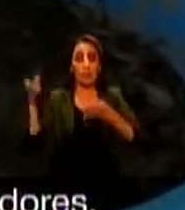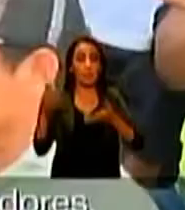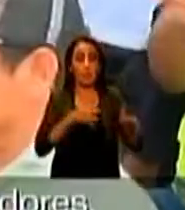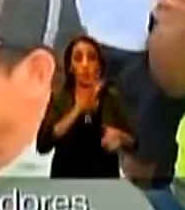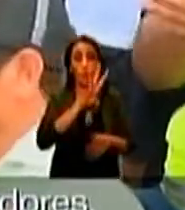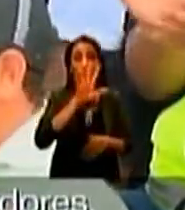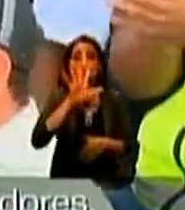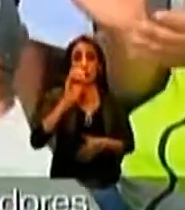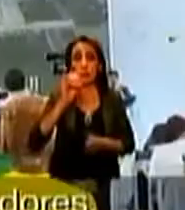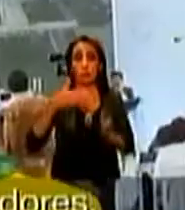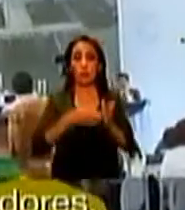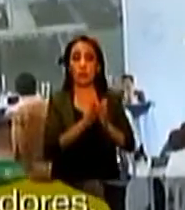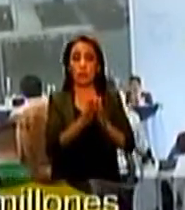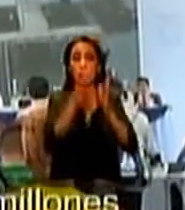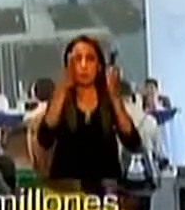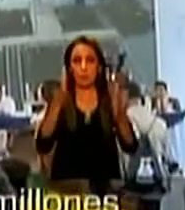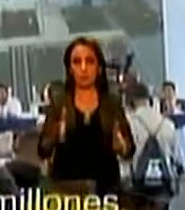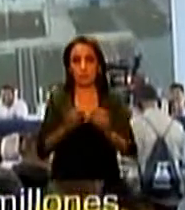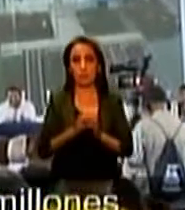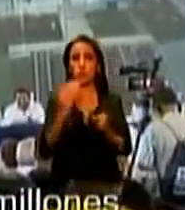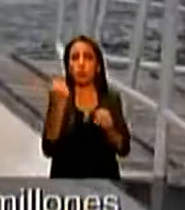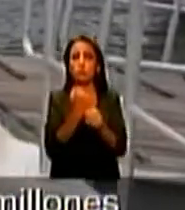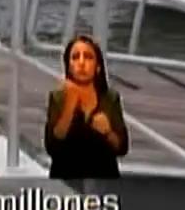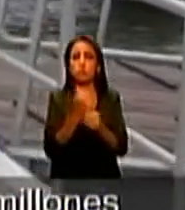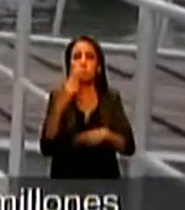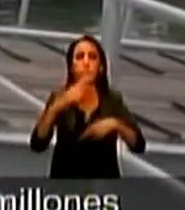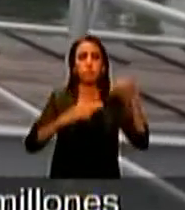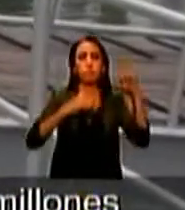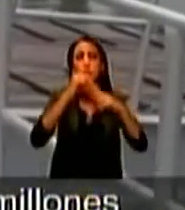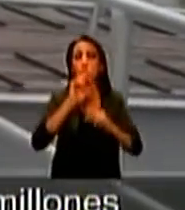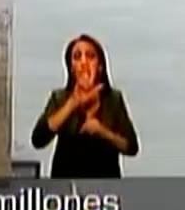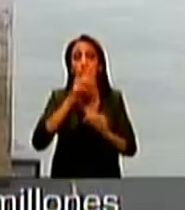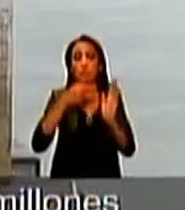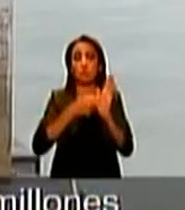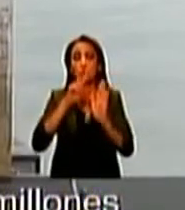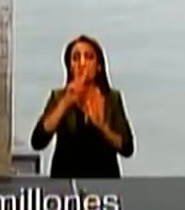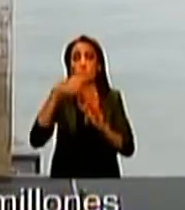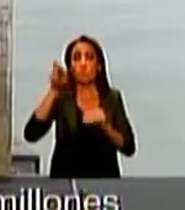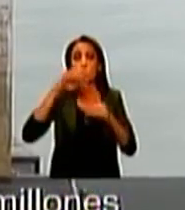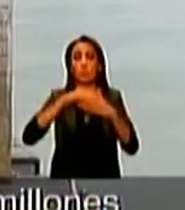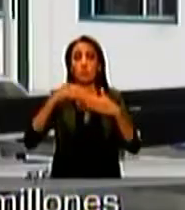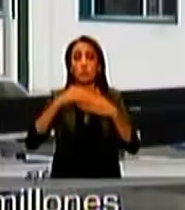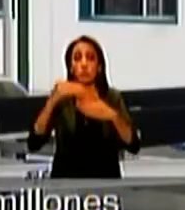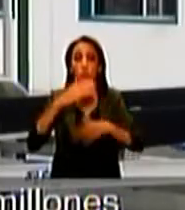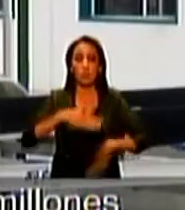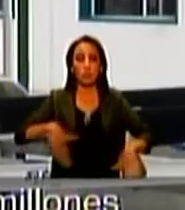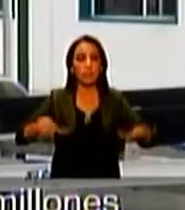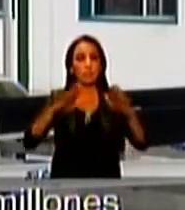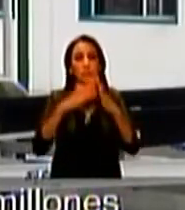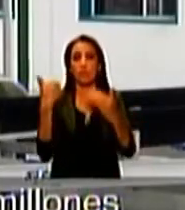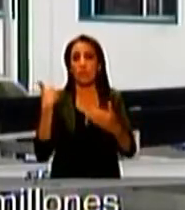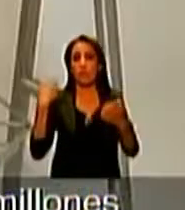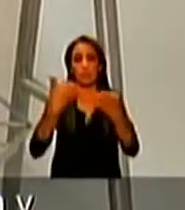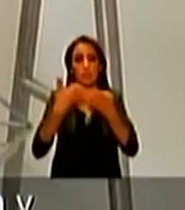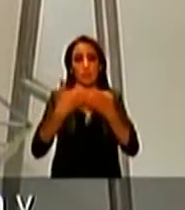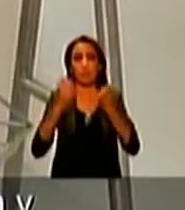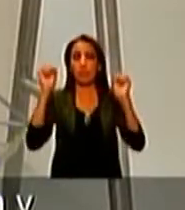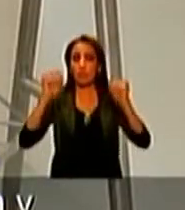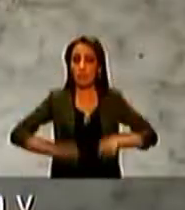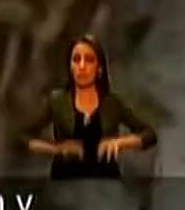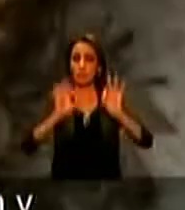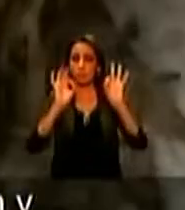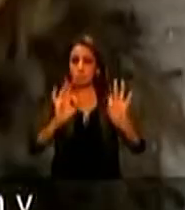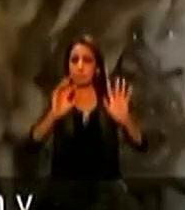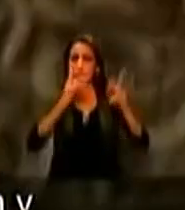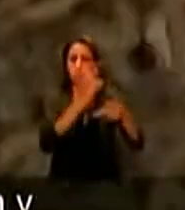más de 450 pescadores. La obra tiene una inversión de 3.7 millones de dólares y cuenta con todas las facilidades para